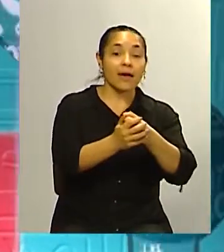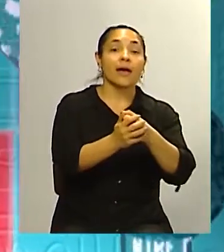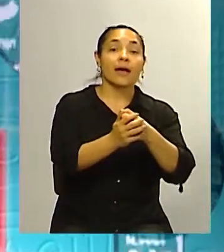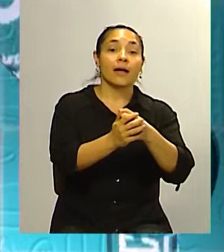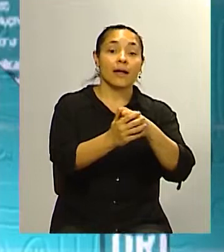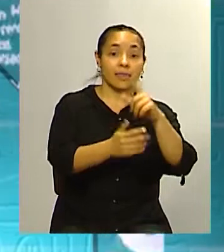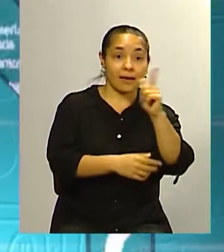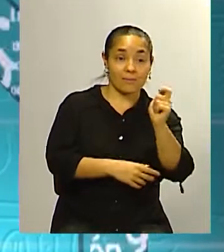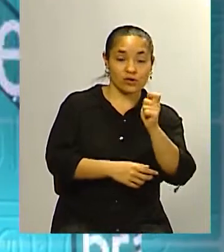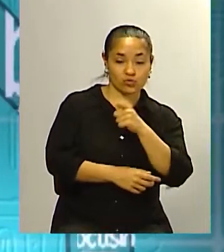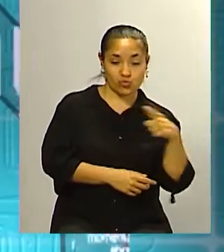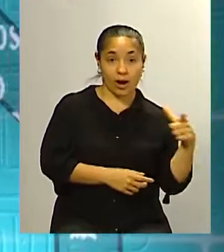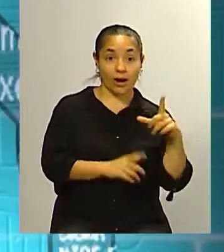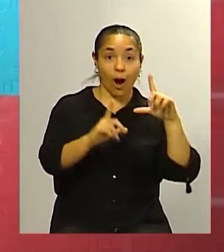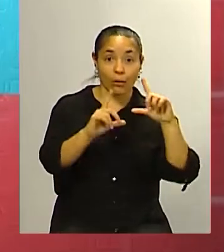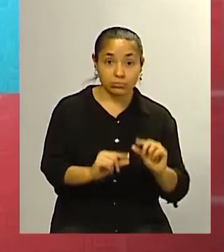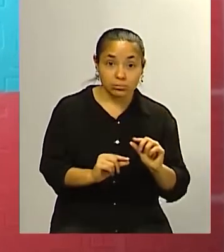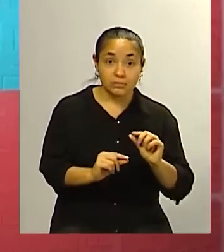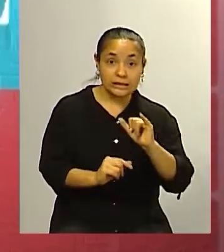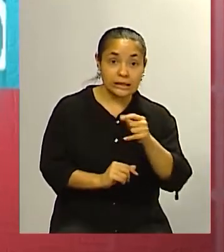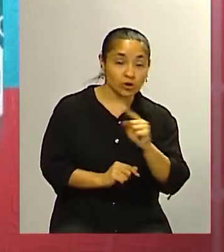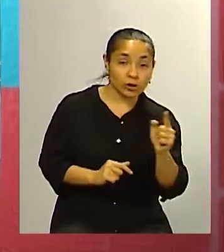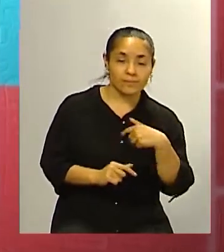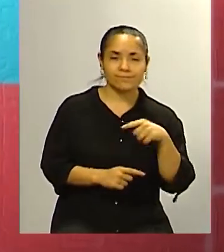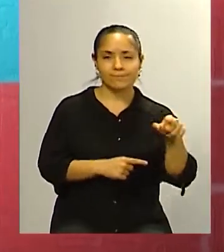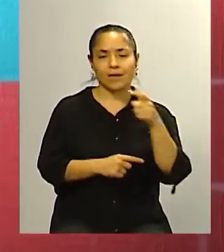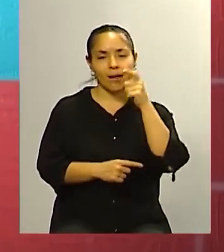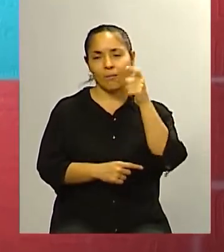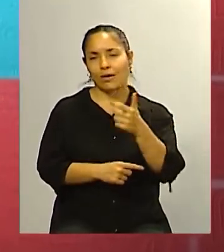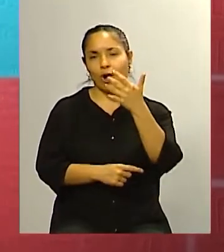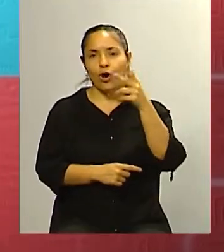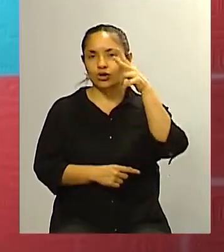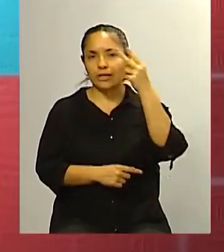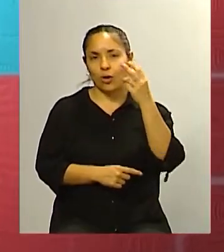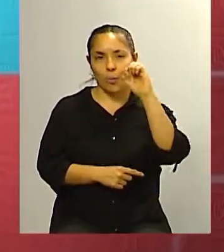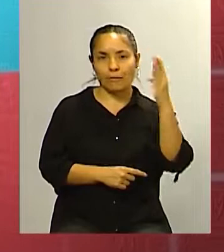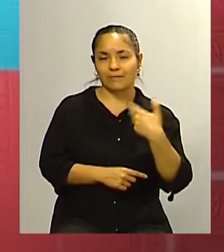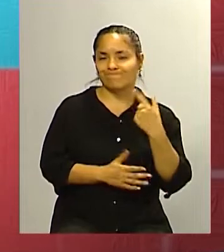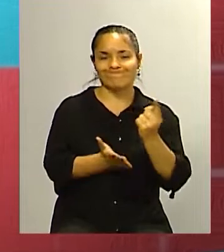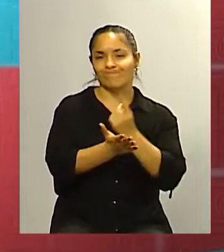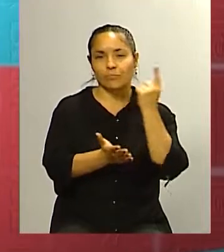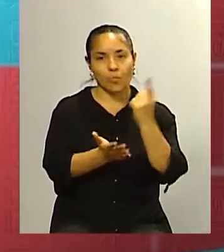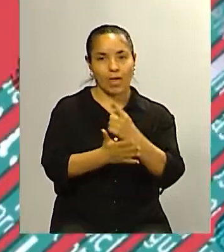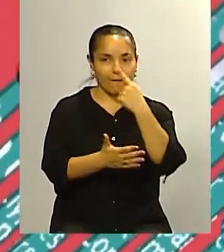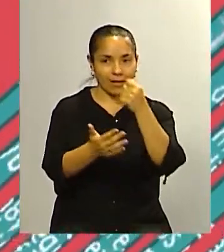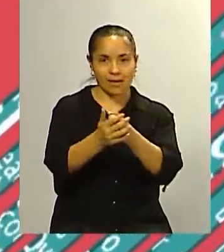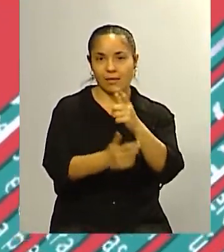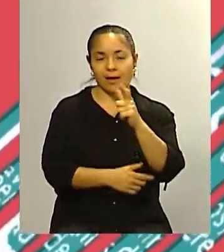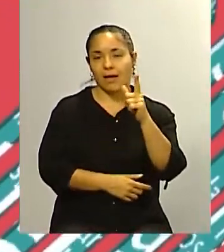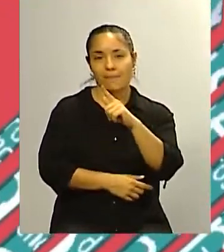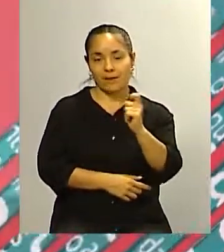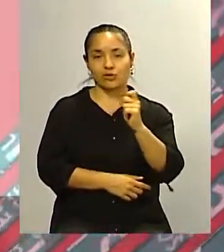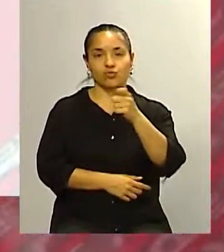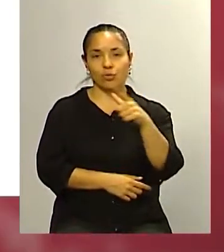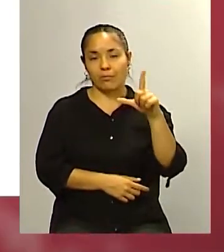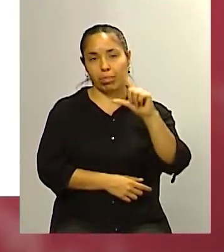esto significa significa mucho en este 16% del no sabe no contesta que da la gente